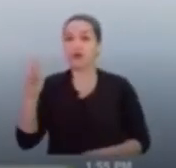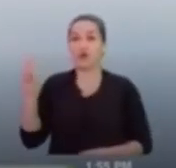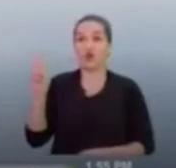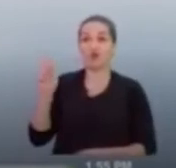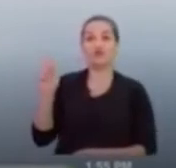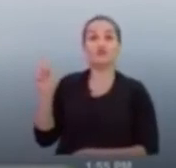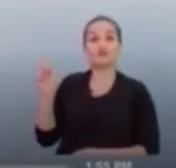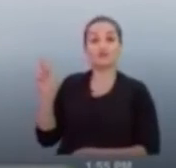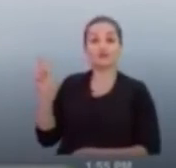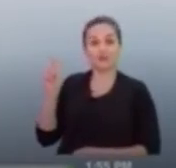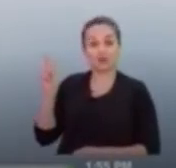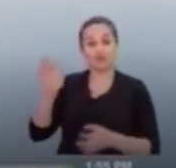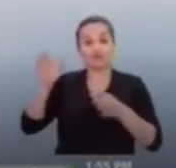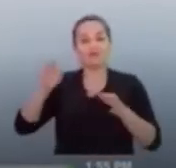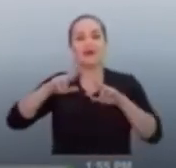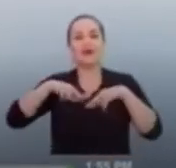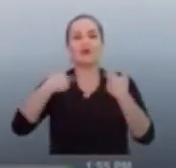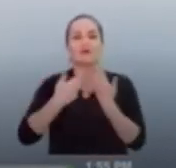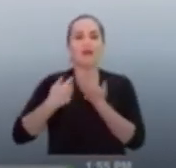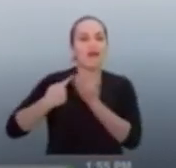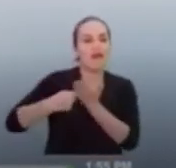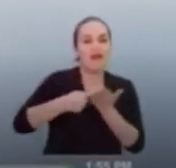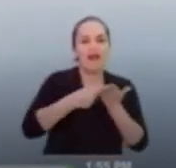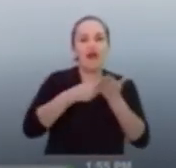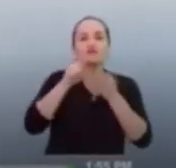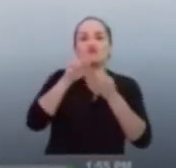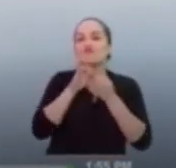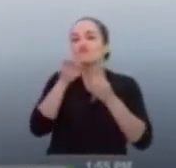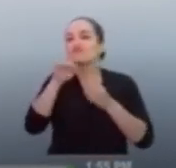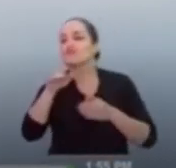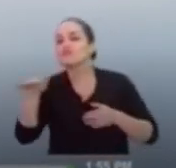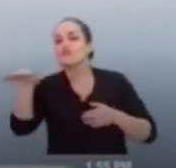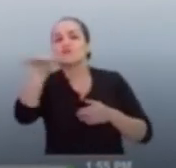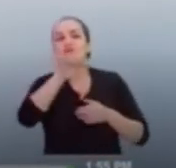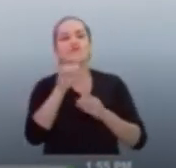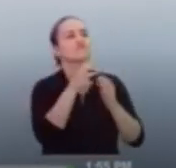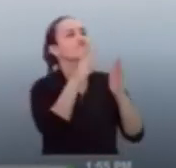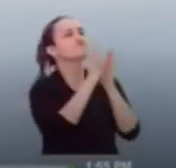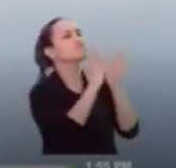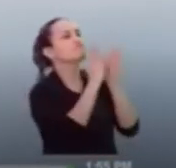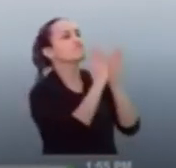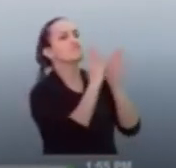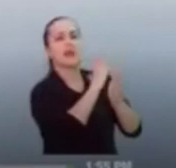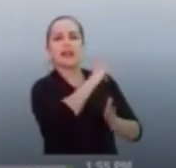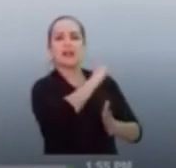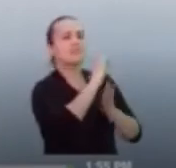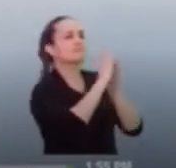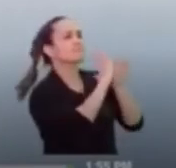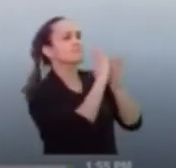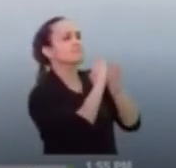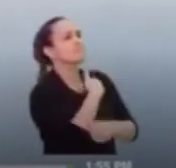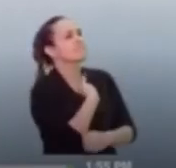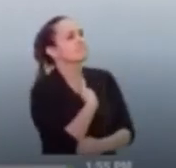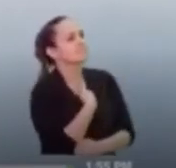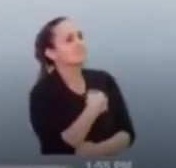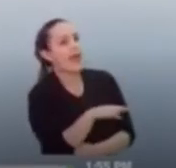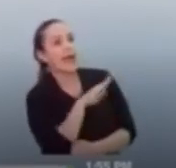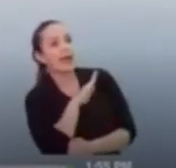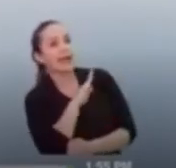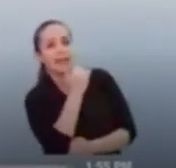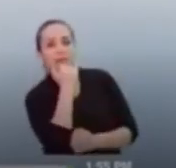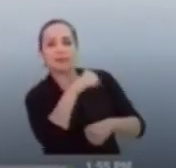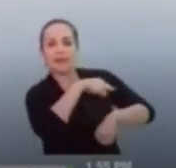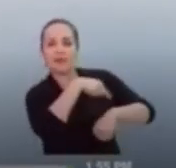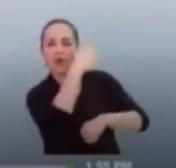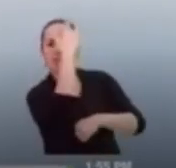aparecen los dos. Durante una reunión en el corregimiento de Buchitolo, donde escuchaban a representantes de la alcaldía sobre las demoras en estas obras.